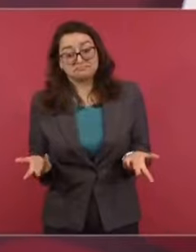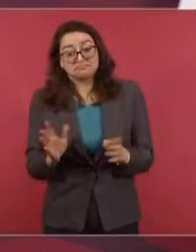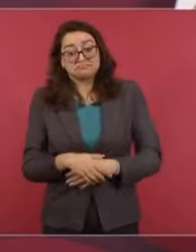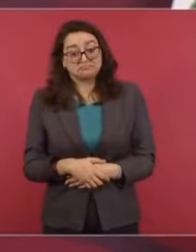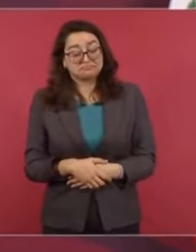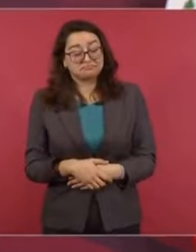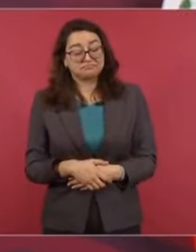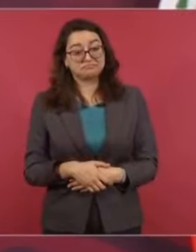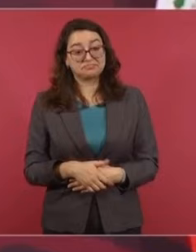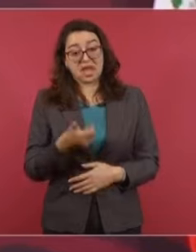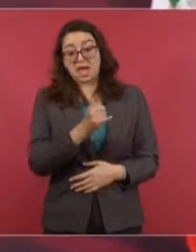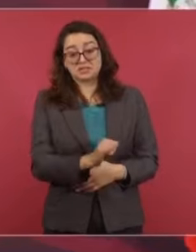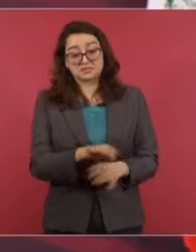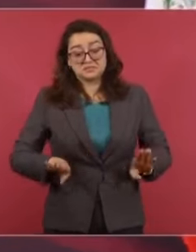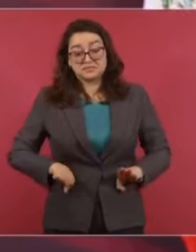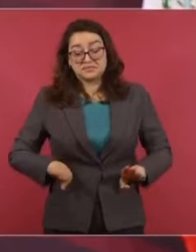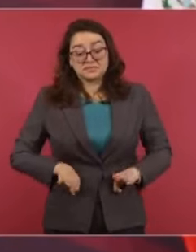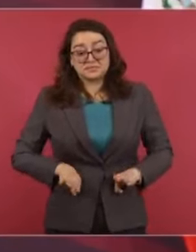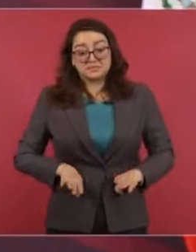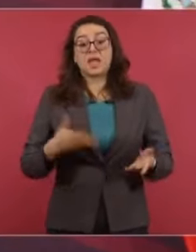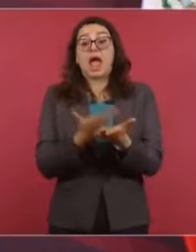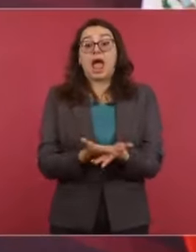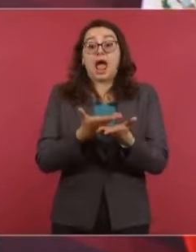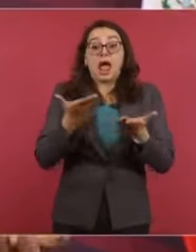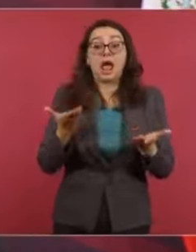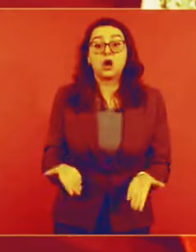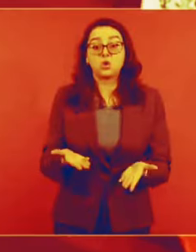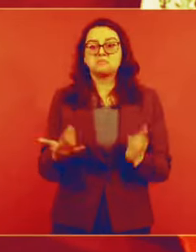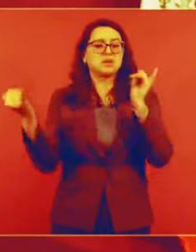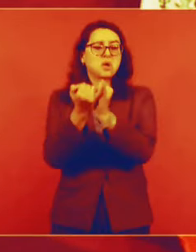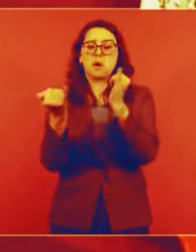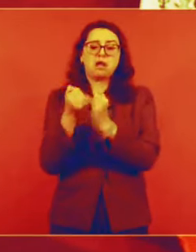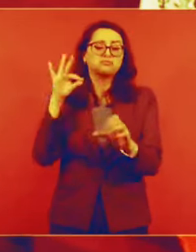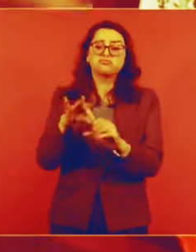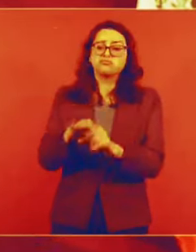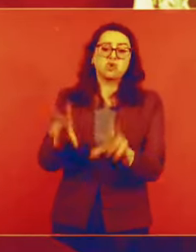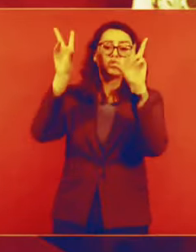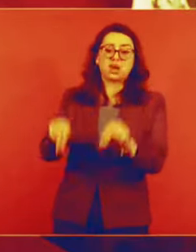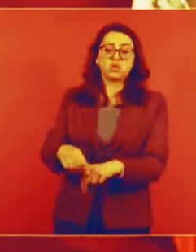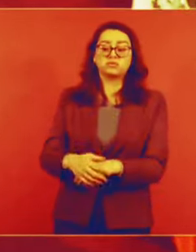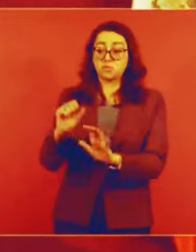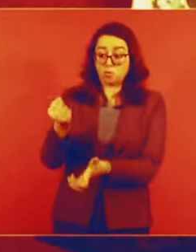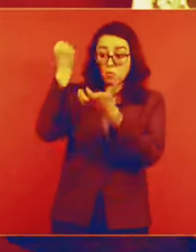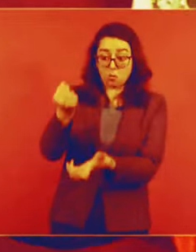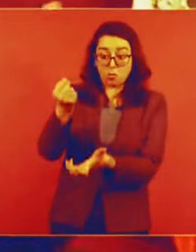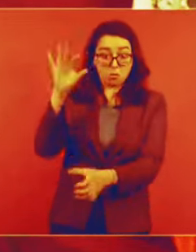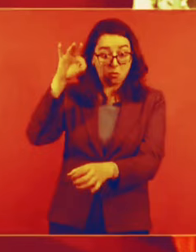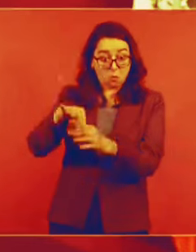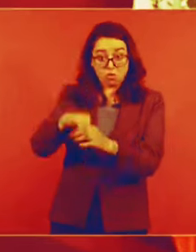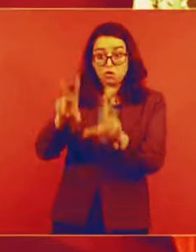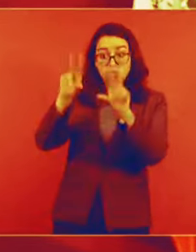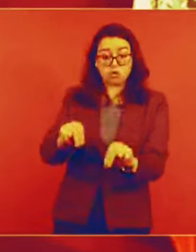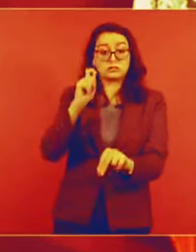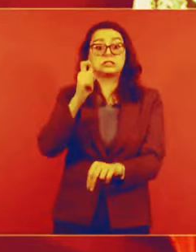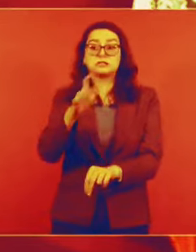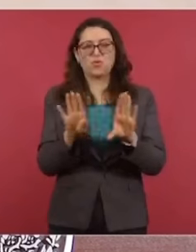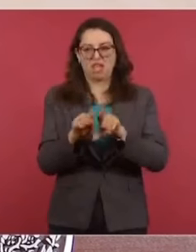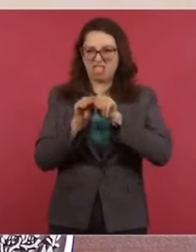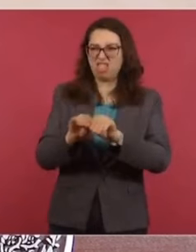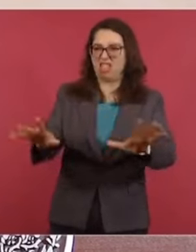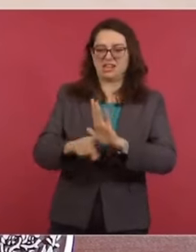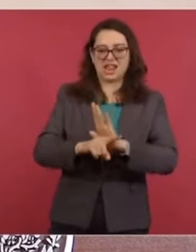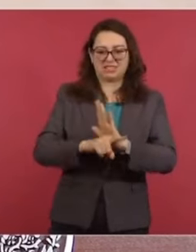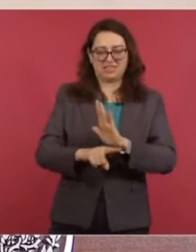resulta que lo mismo, porque votar en contra del presupuesto es votar en contra del apoyo al pueblo.